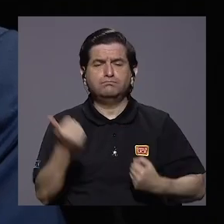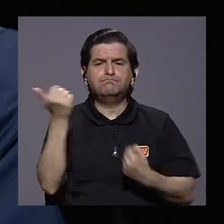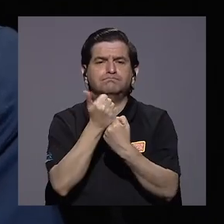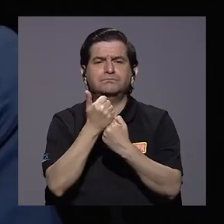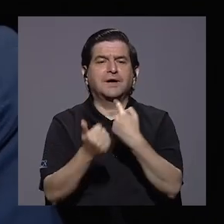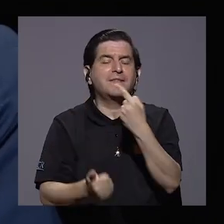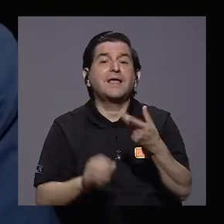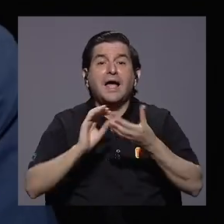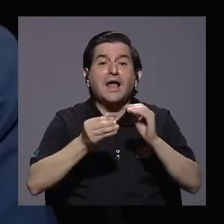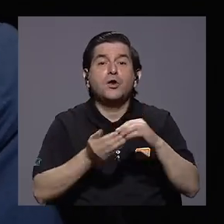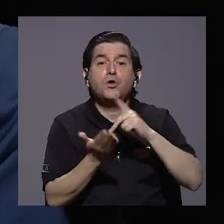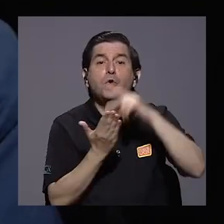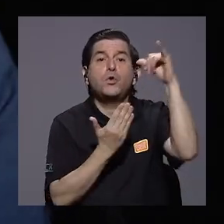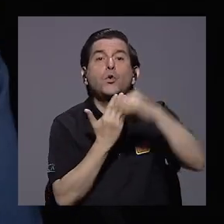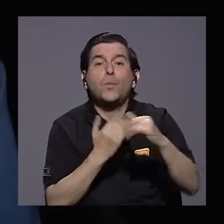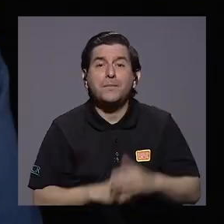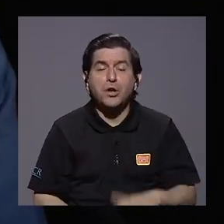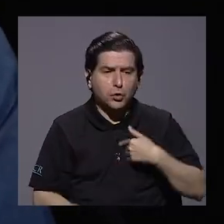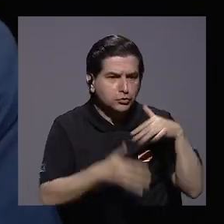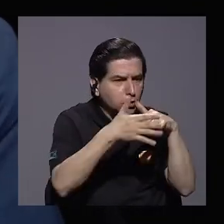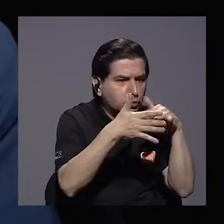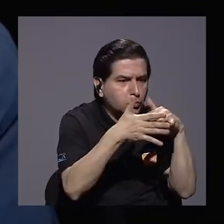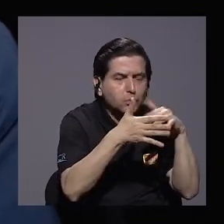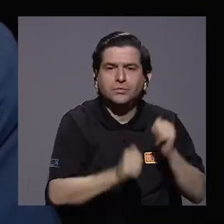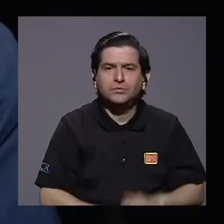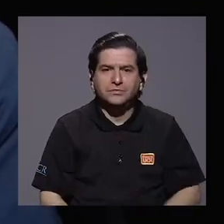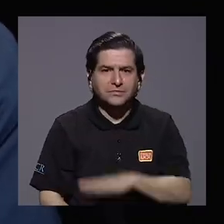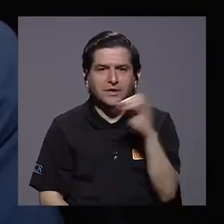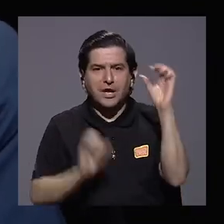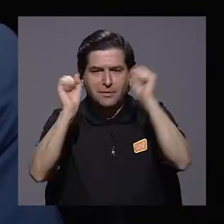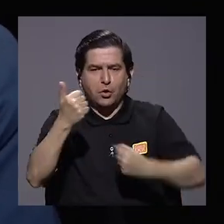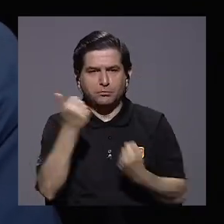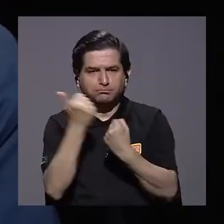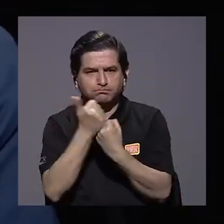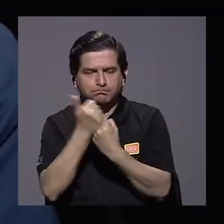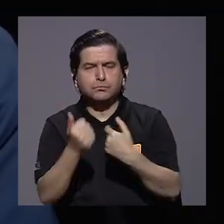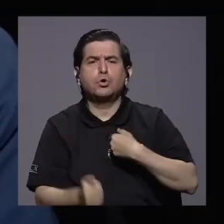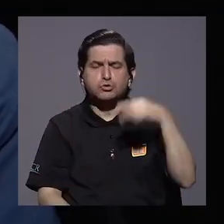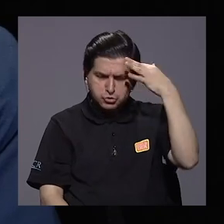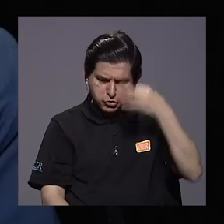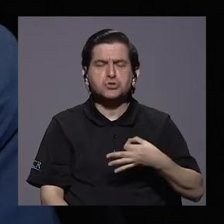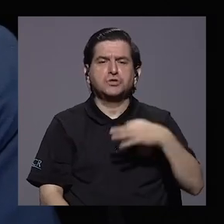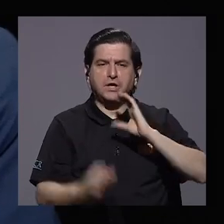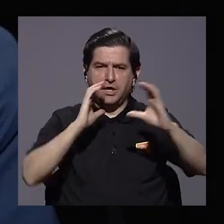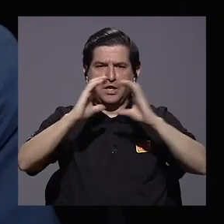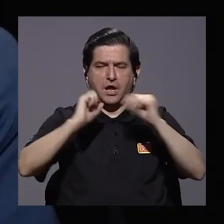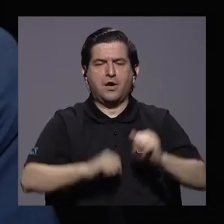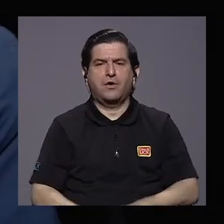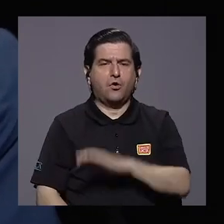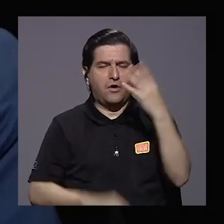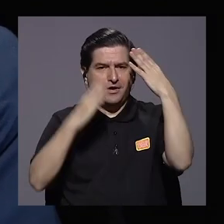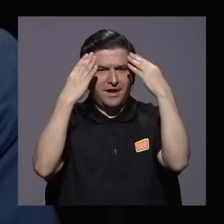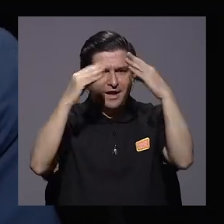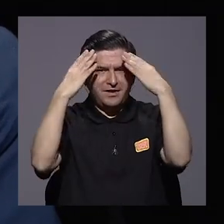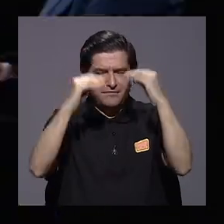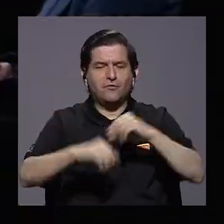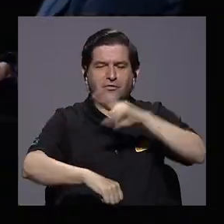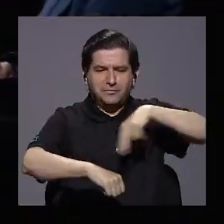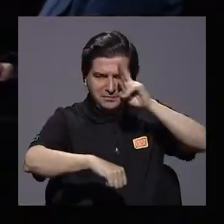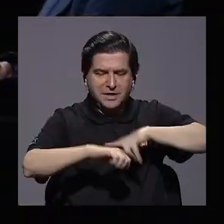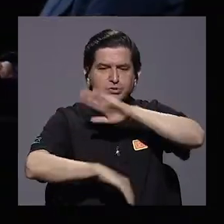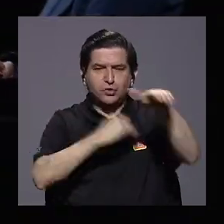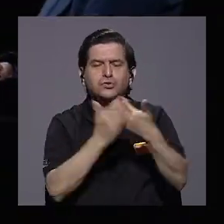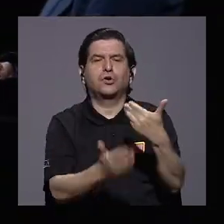Dígame qué número de proyecto es para estudiármelo y apoyarlo, porque yo sí creo en la comunicación y en la información a nivel nacional,